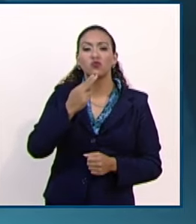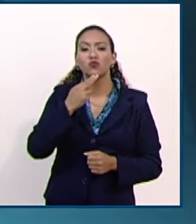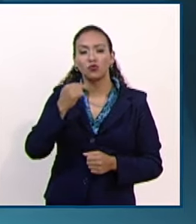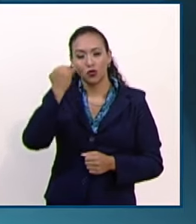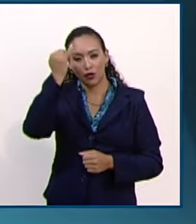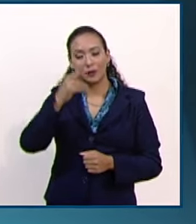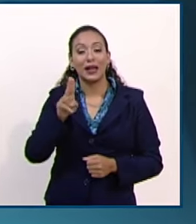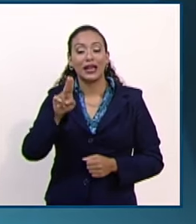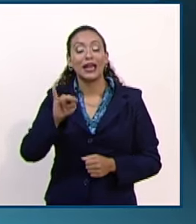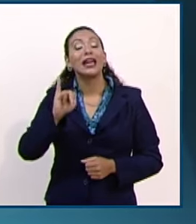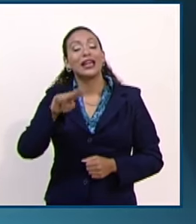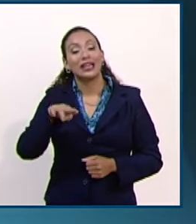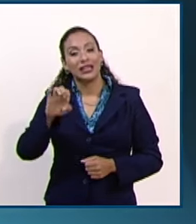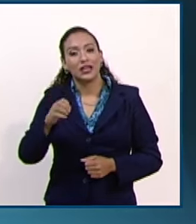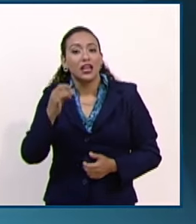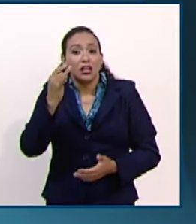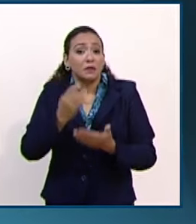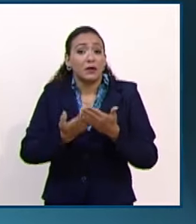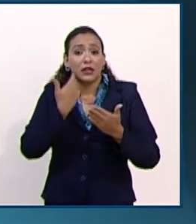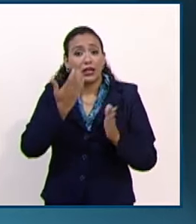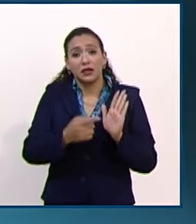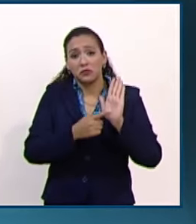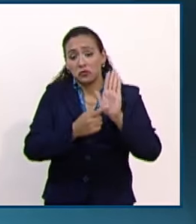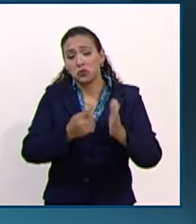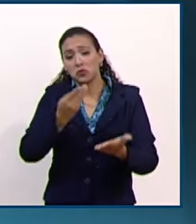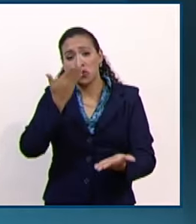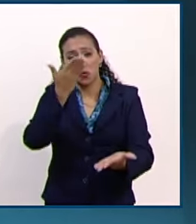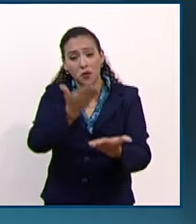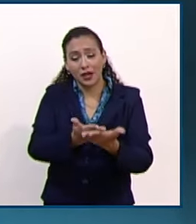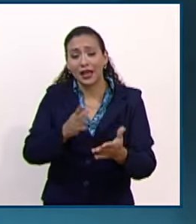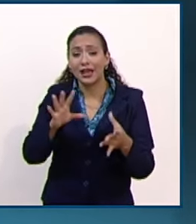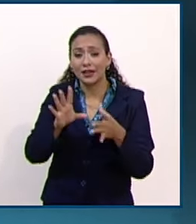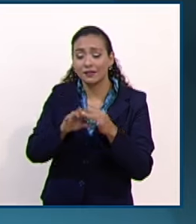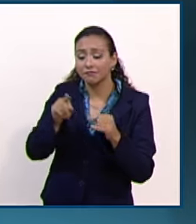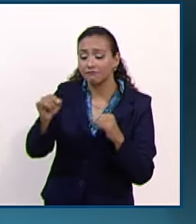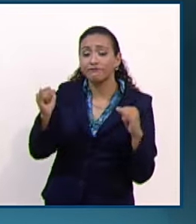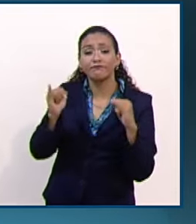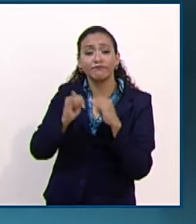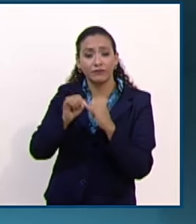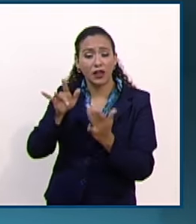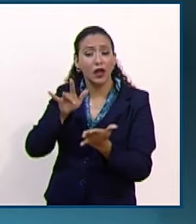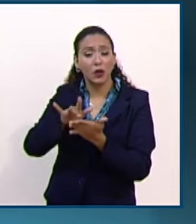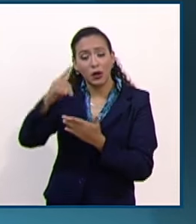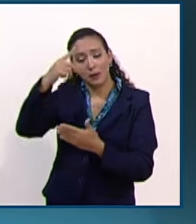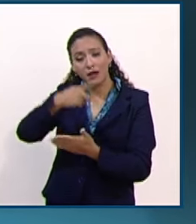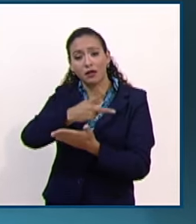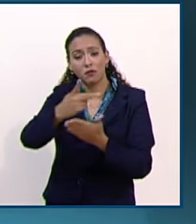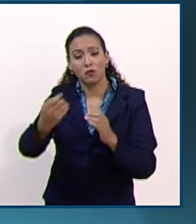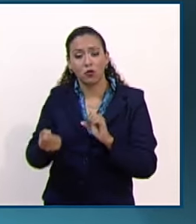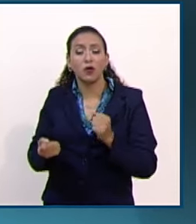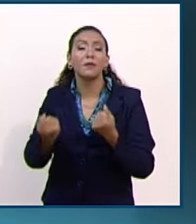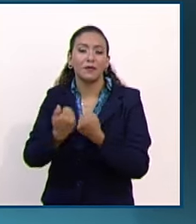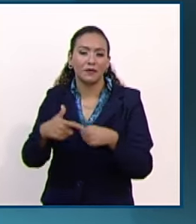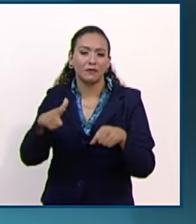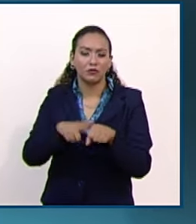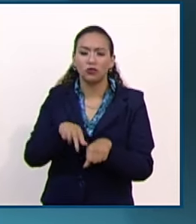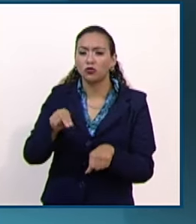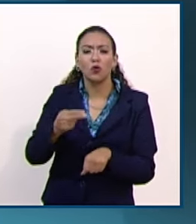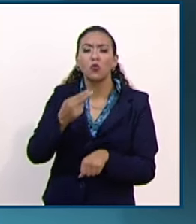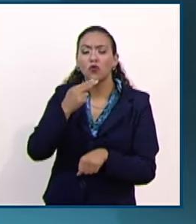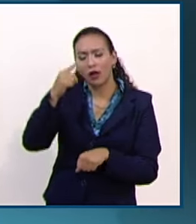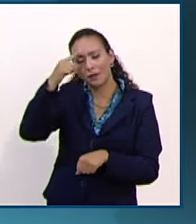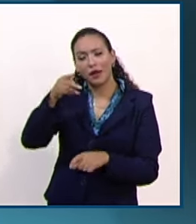fue con el propósito de ilustrar su propuesta de que dicha institución impulsara una campaña para que los programas sociales no fueran utilizados con fines